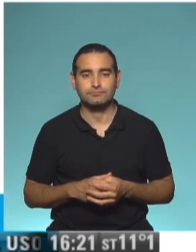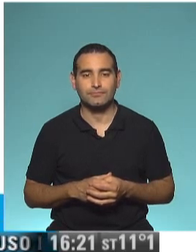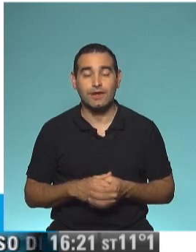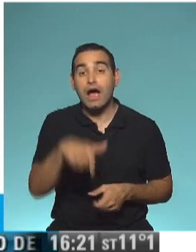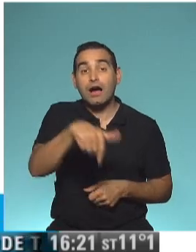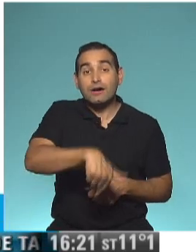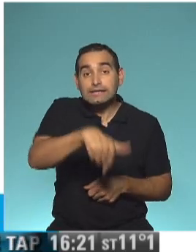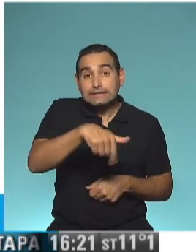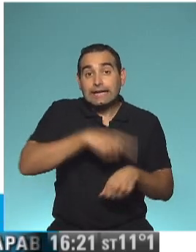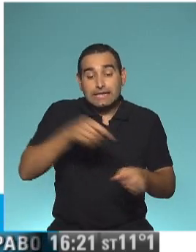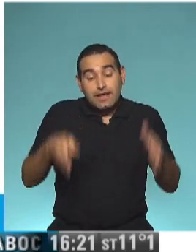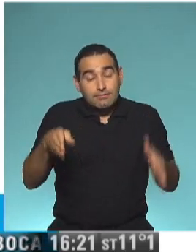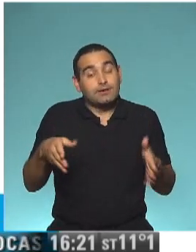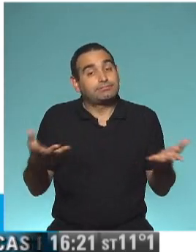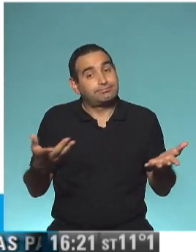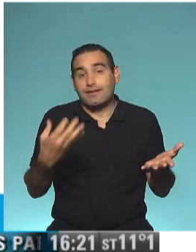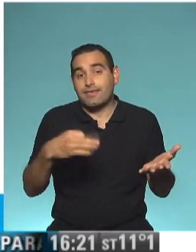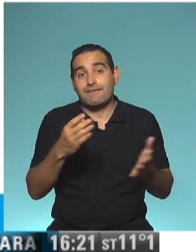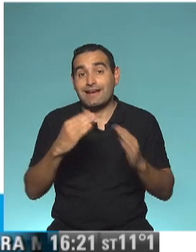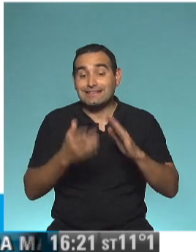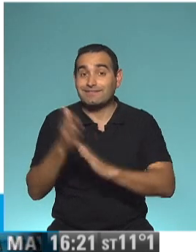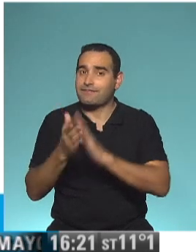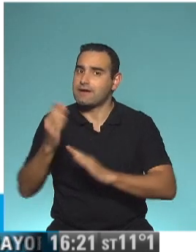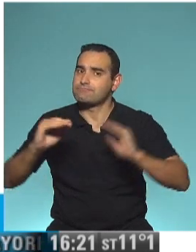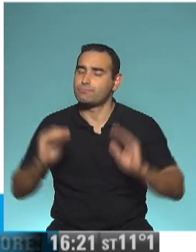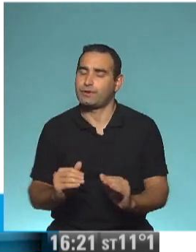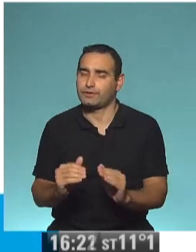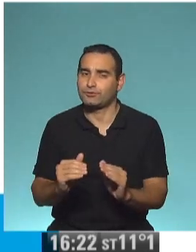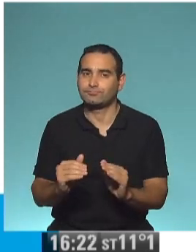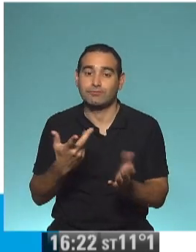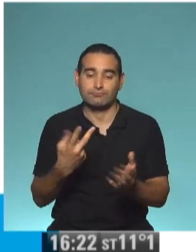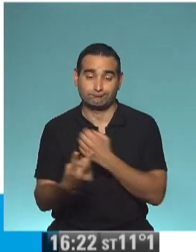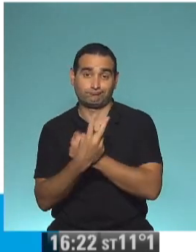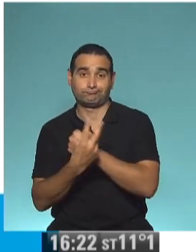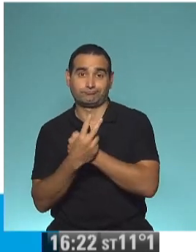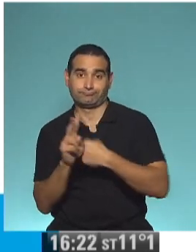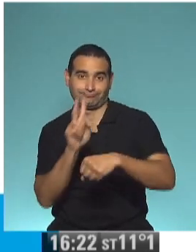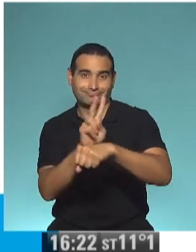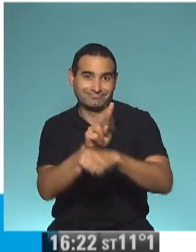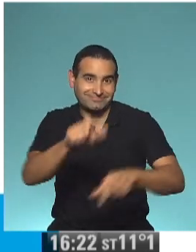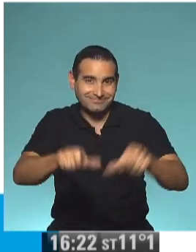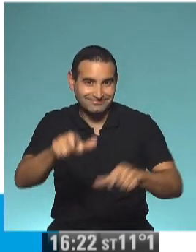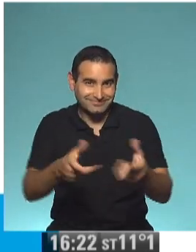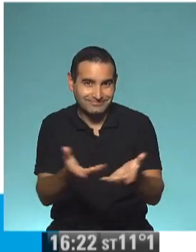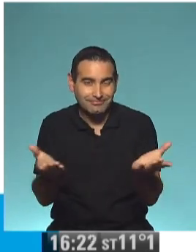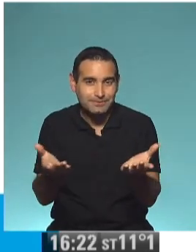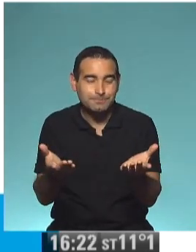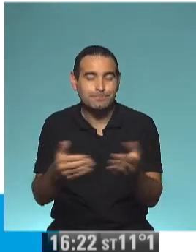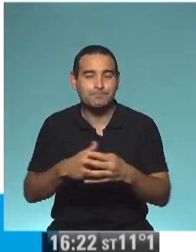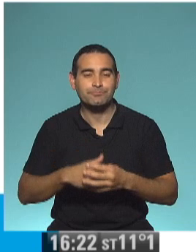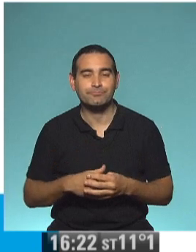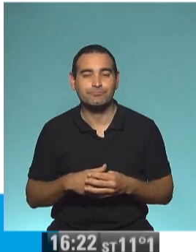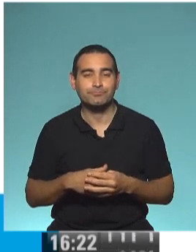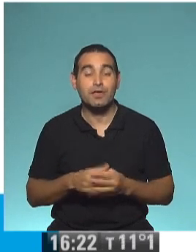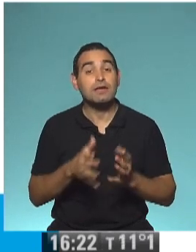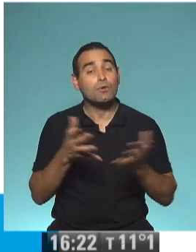Estamos atravesando una etapa en la que debemos salir de casa lo menos posible, para cuidarnos a nosotros y a los demás. Por